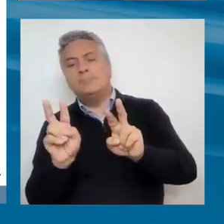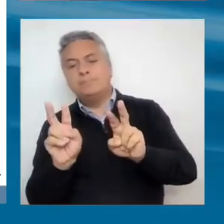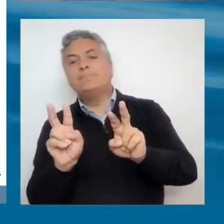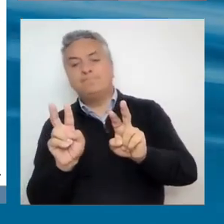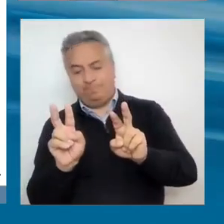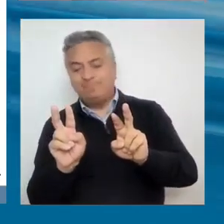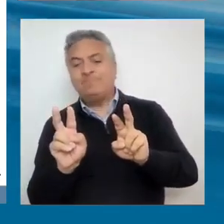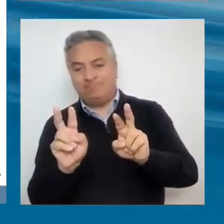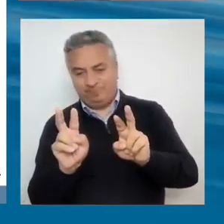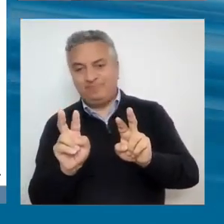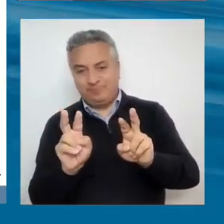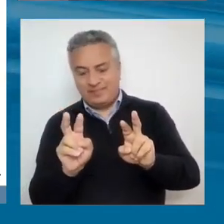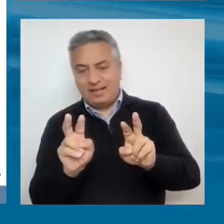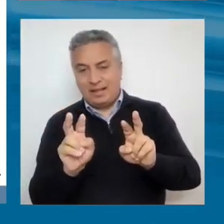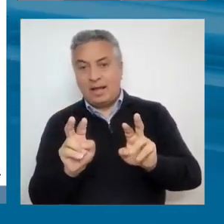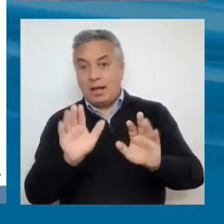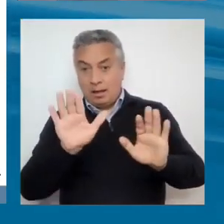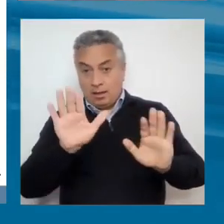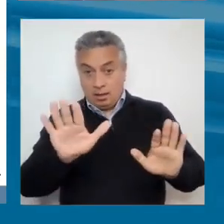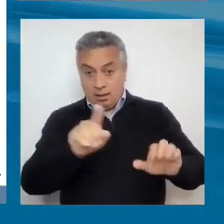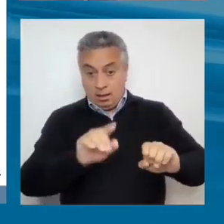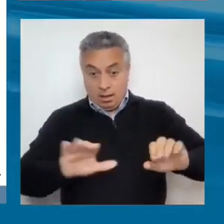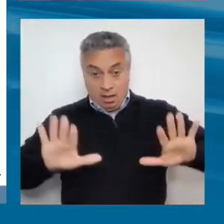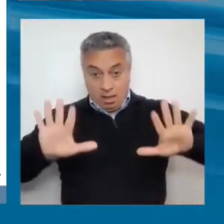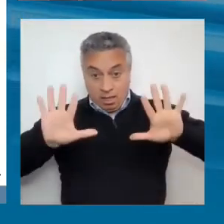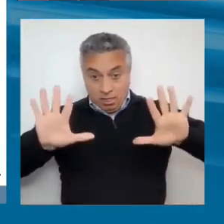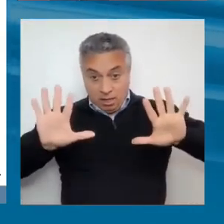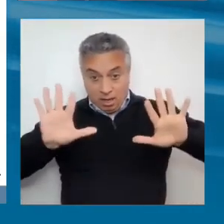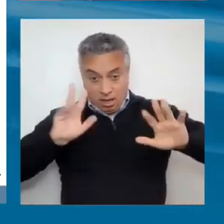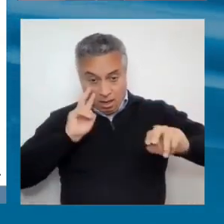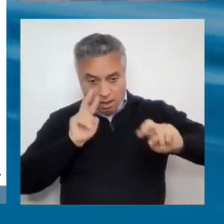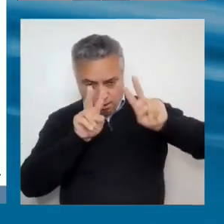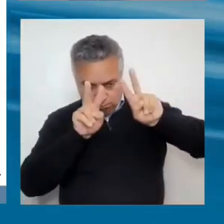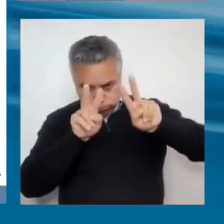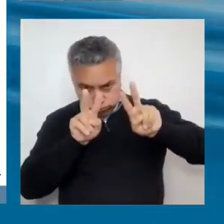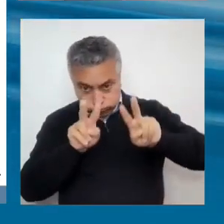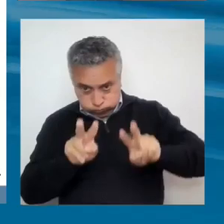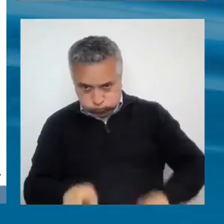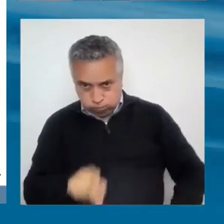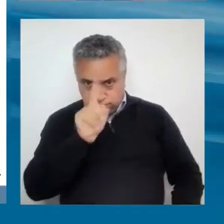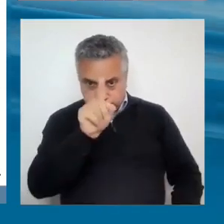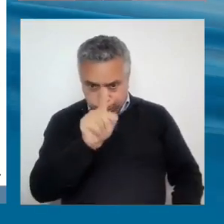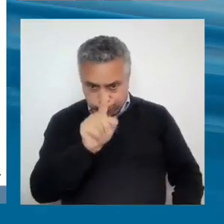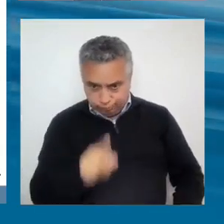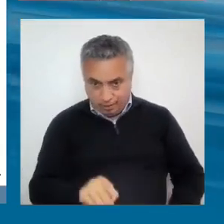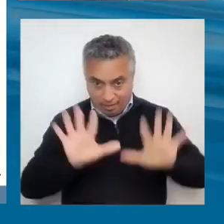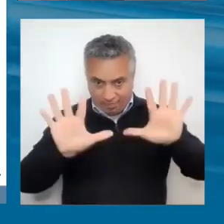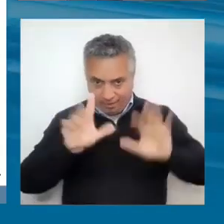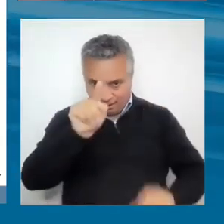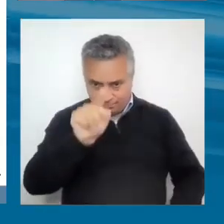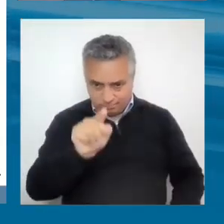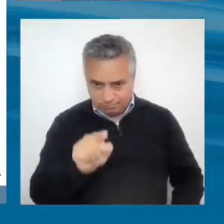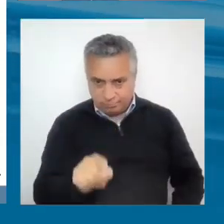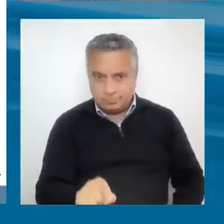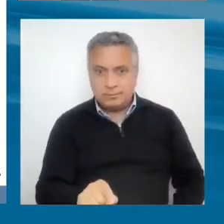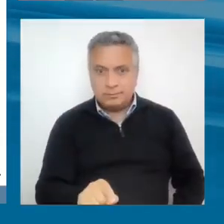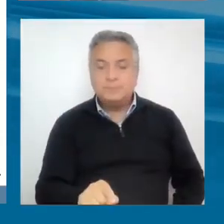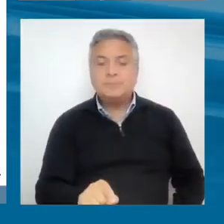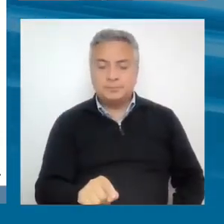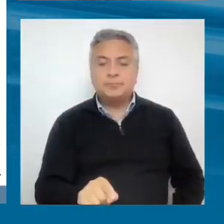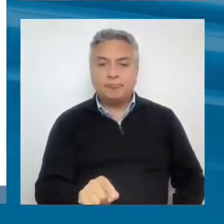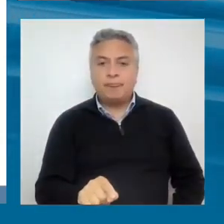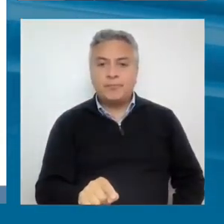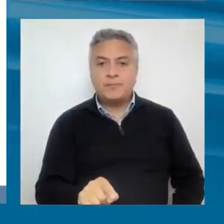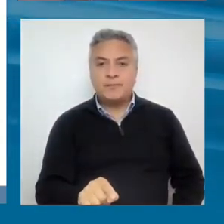Ahora, si uno suma estas 10 brechas que están alrededor con el tema de las bajas